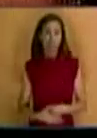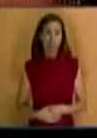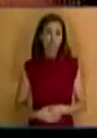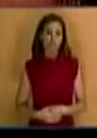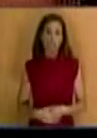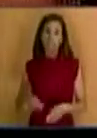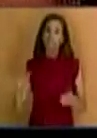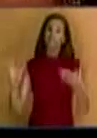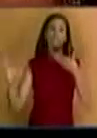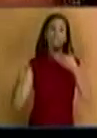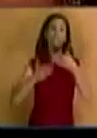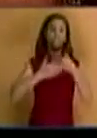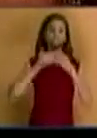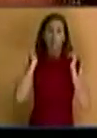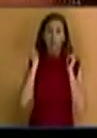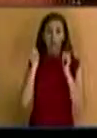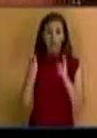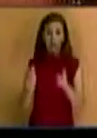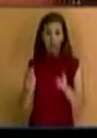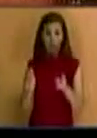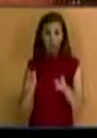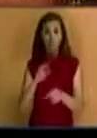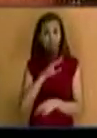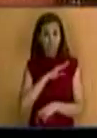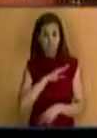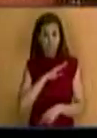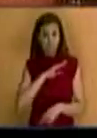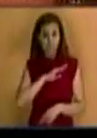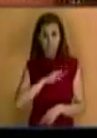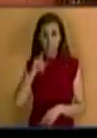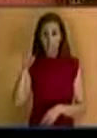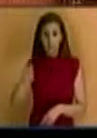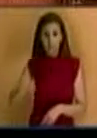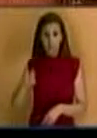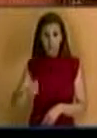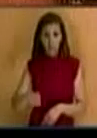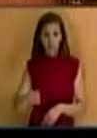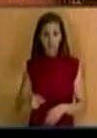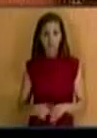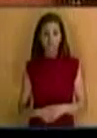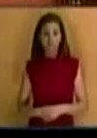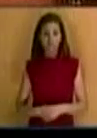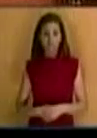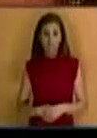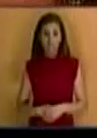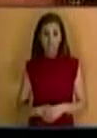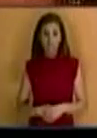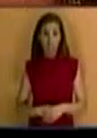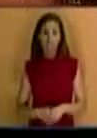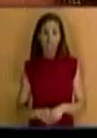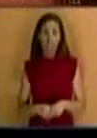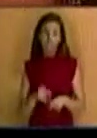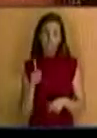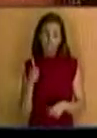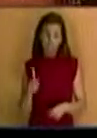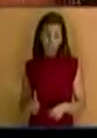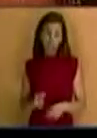el cierre de la autopista es la necesidad priori que tenemos, precisamente